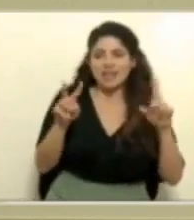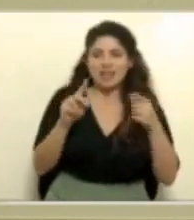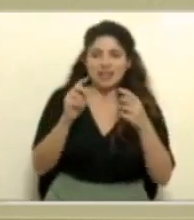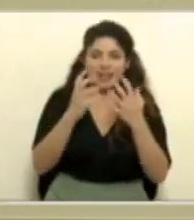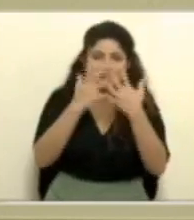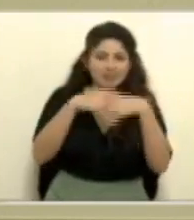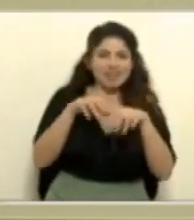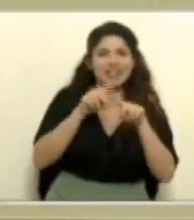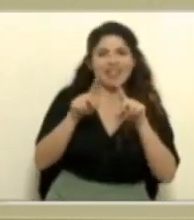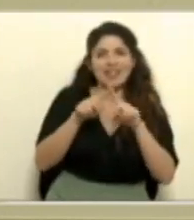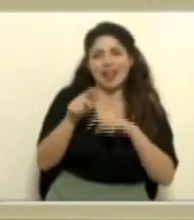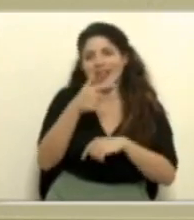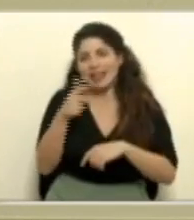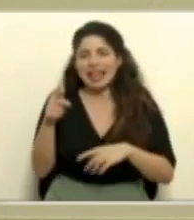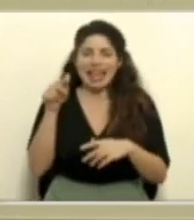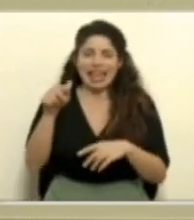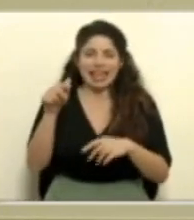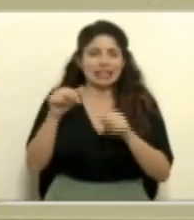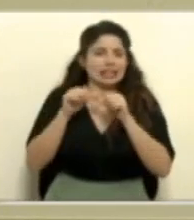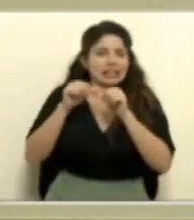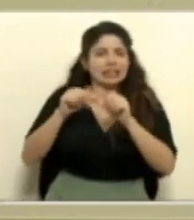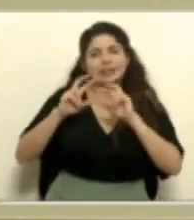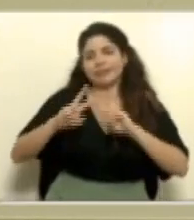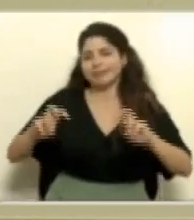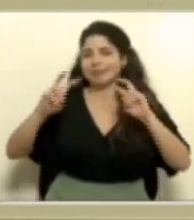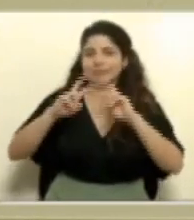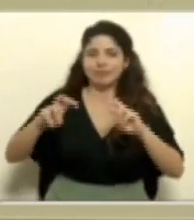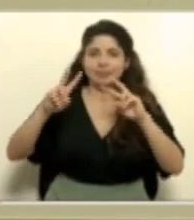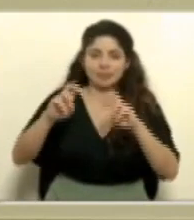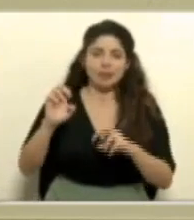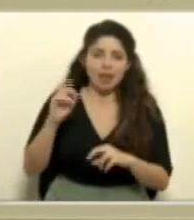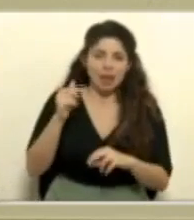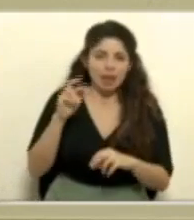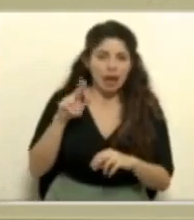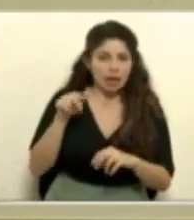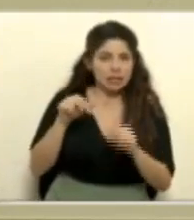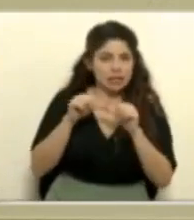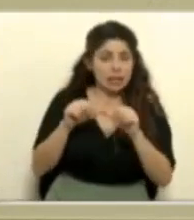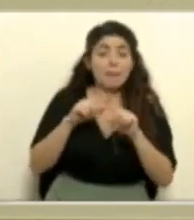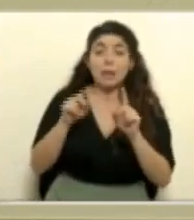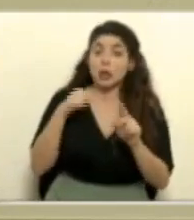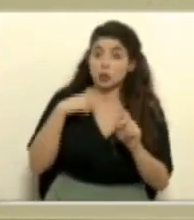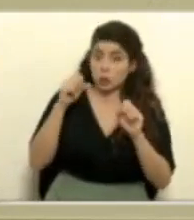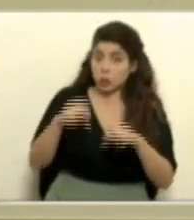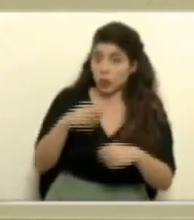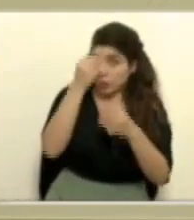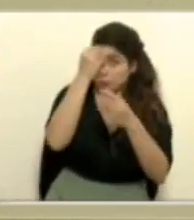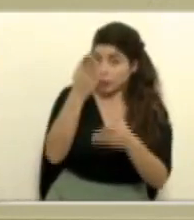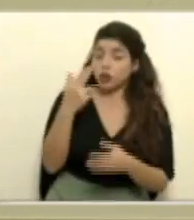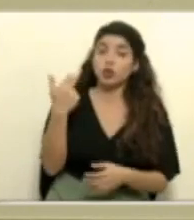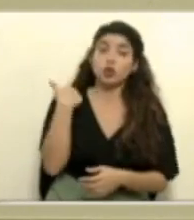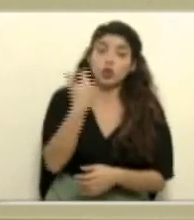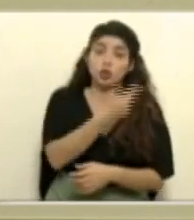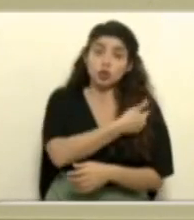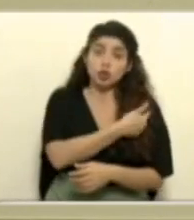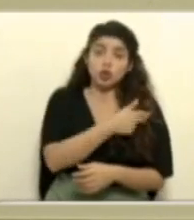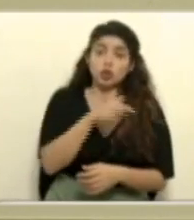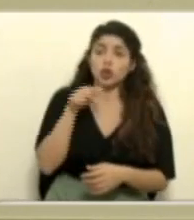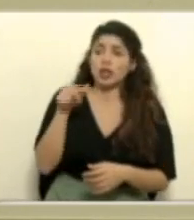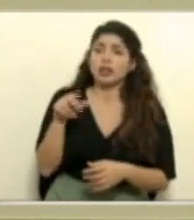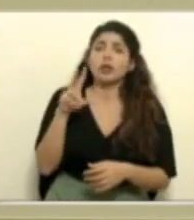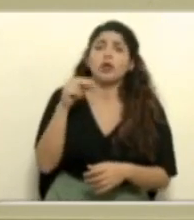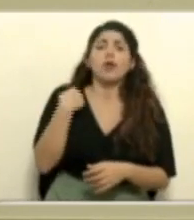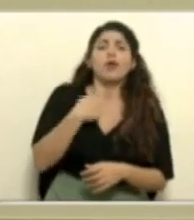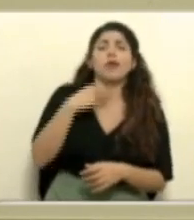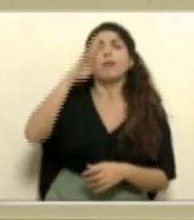alternancia. Todo eso está en constante análisis, don Edgar, pero lo que sí le puedo decir es que nosotros en esto no es un